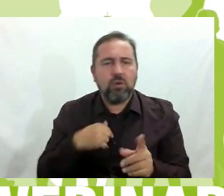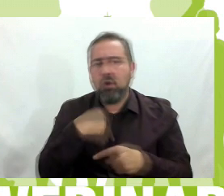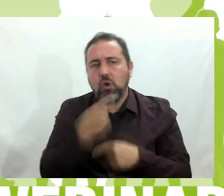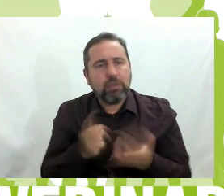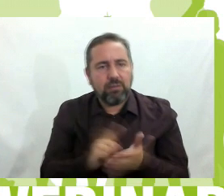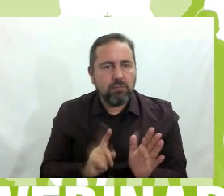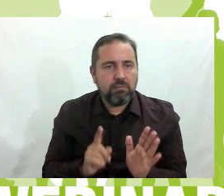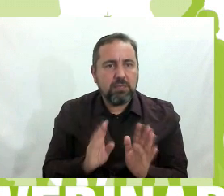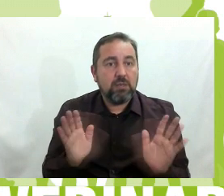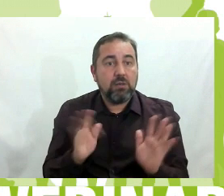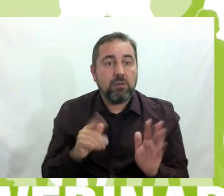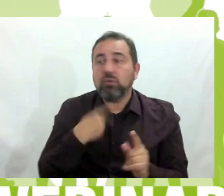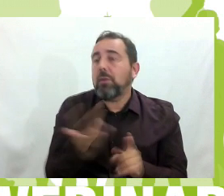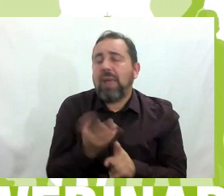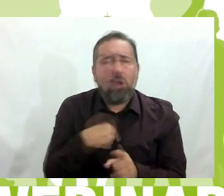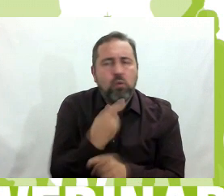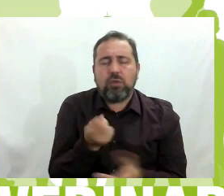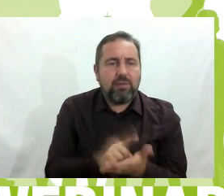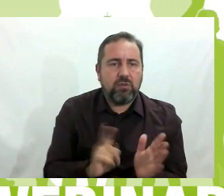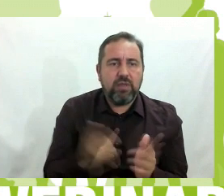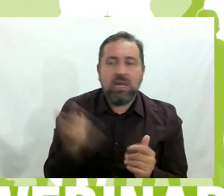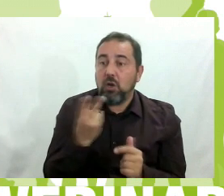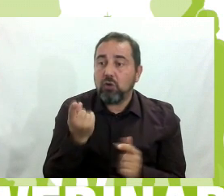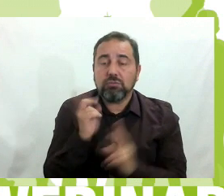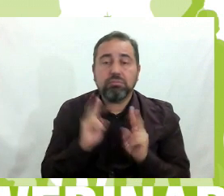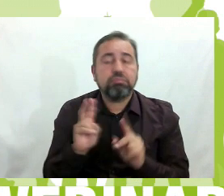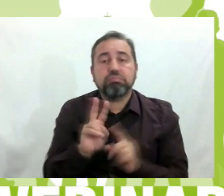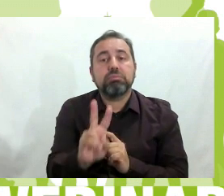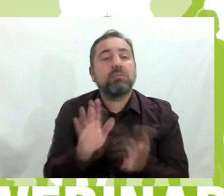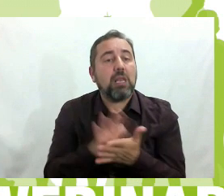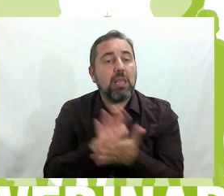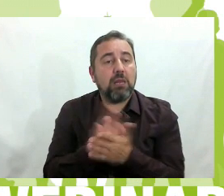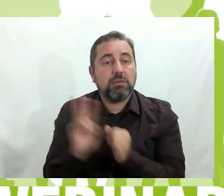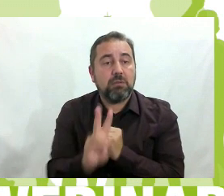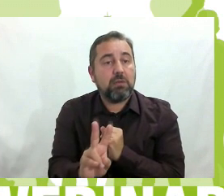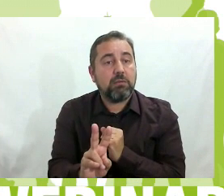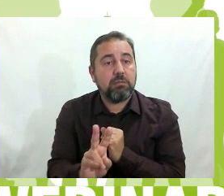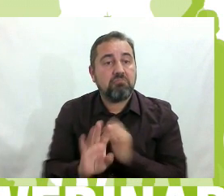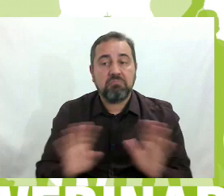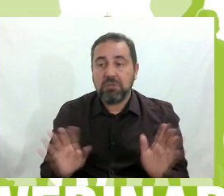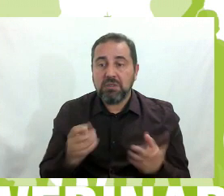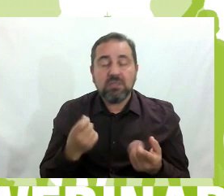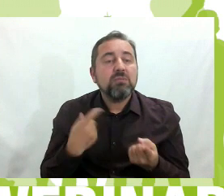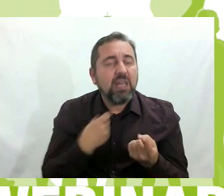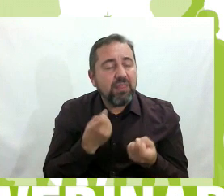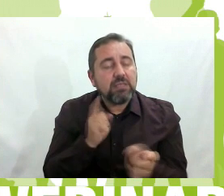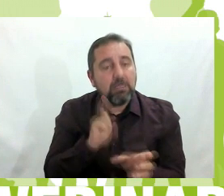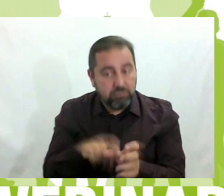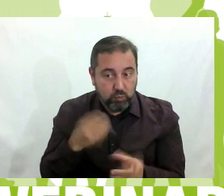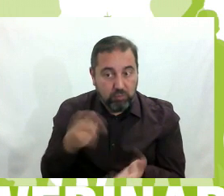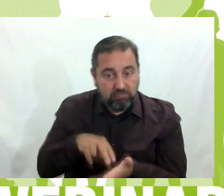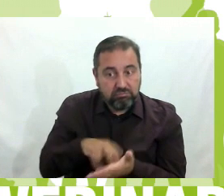vuelvo a pegar. Y se van los dos tranquilamente. Y dices, bueno, necesitan que tú estés ahí, pero